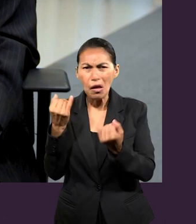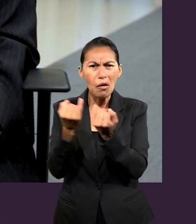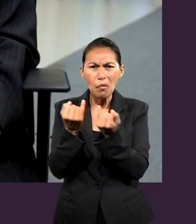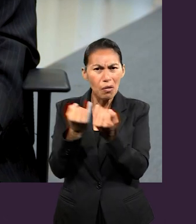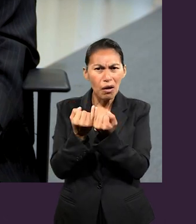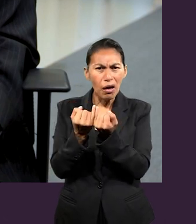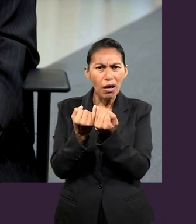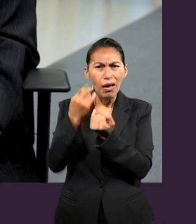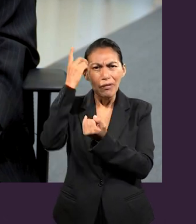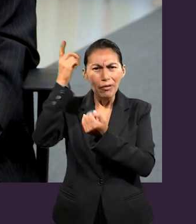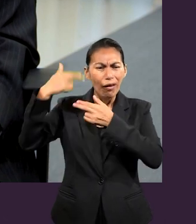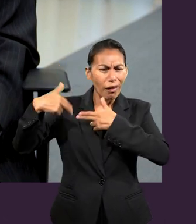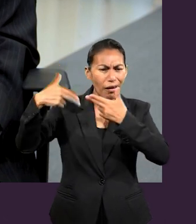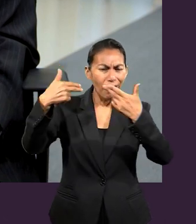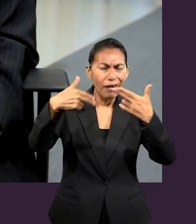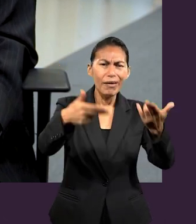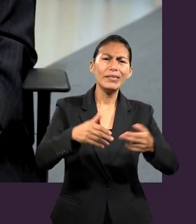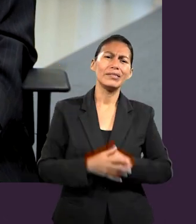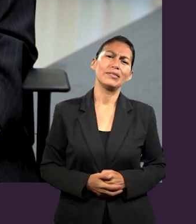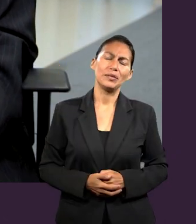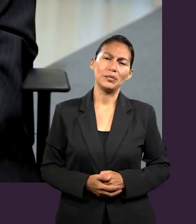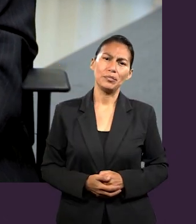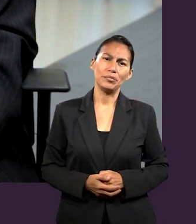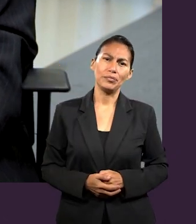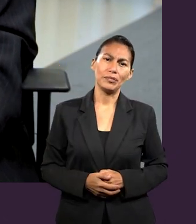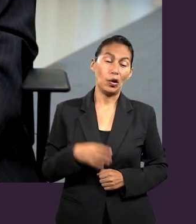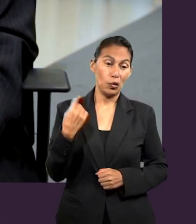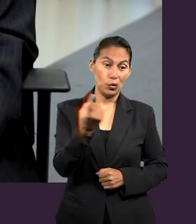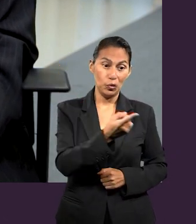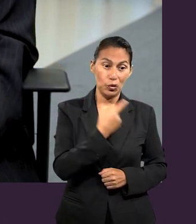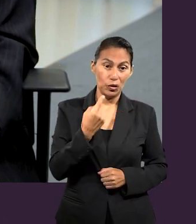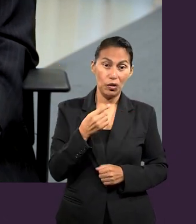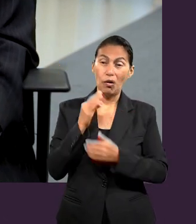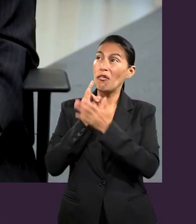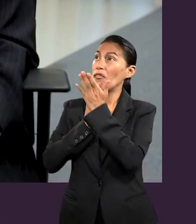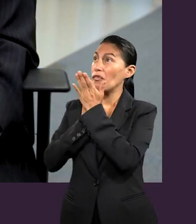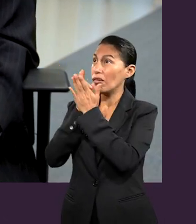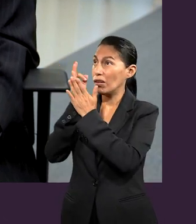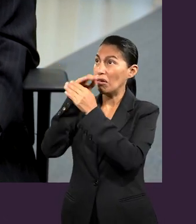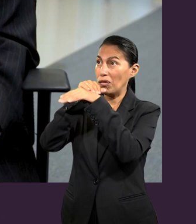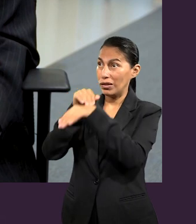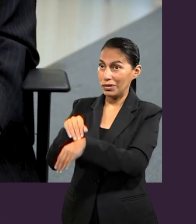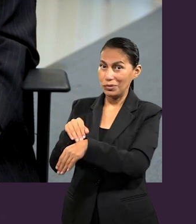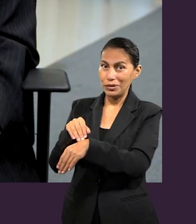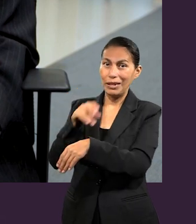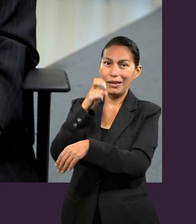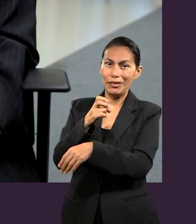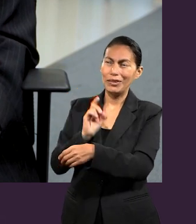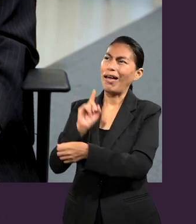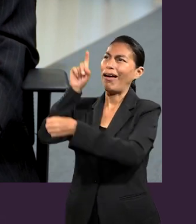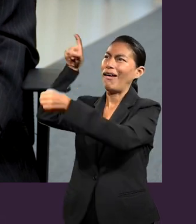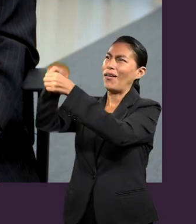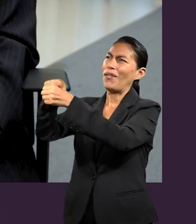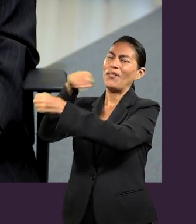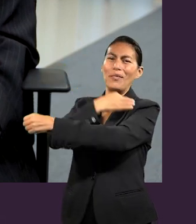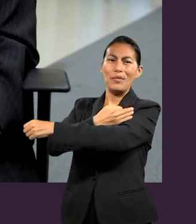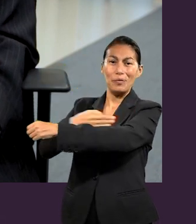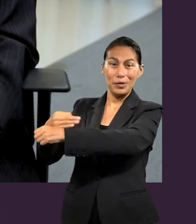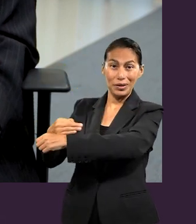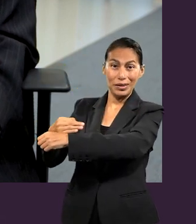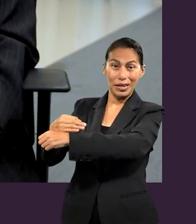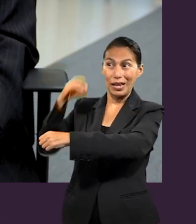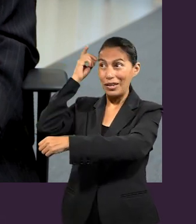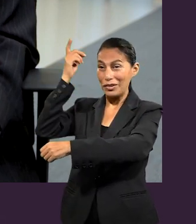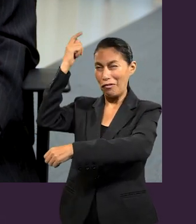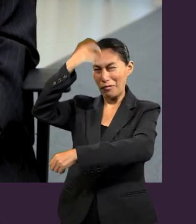los efesios era una buena noticia. No solamente que estaban incluidos en la familia de Dios, sino que también iban a ser herederos